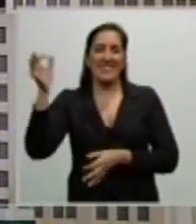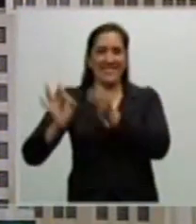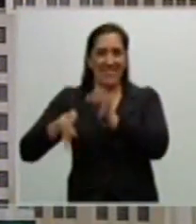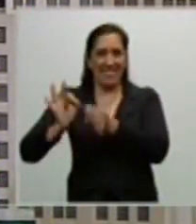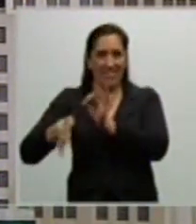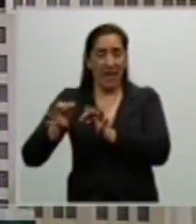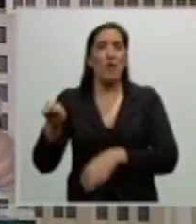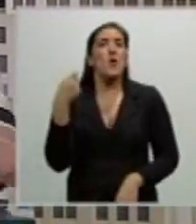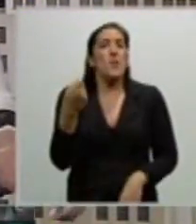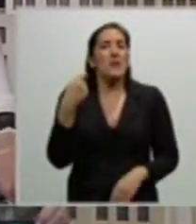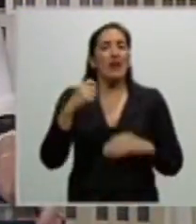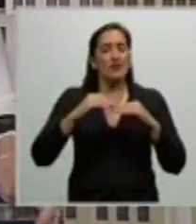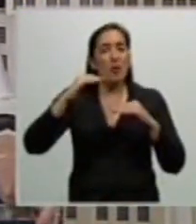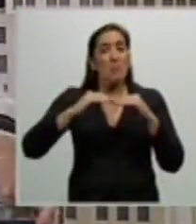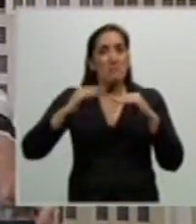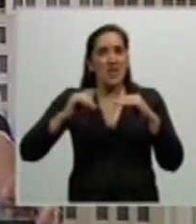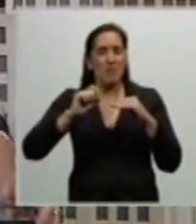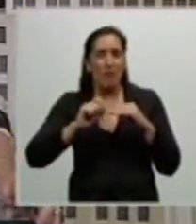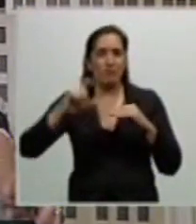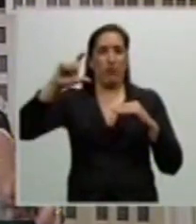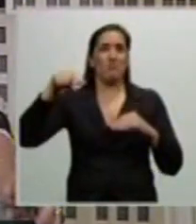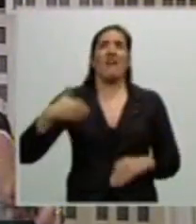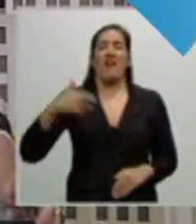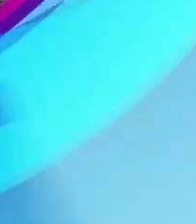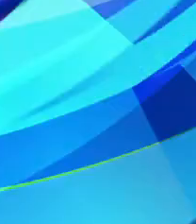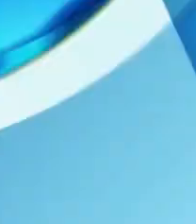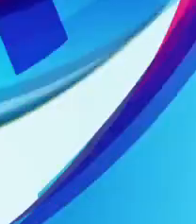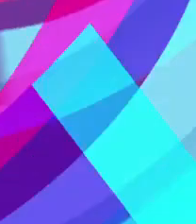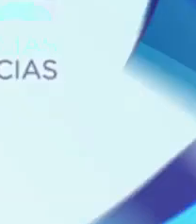Jubilación mínima en la República Argentina.